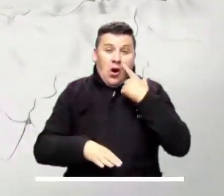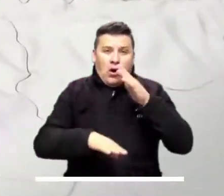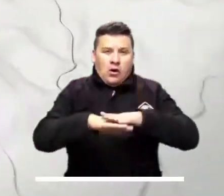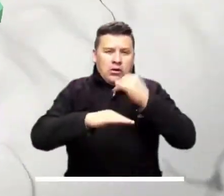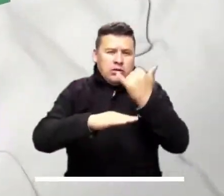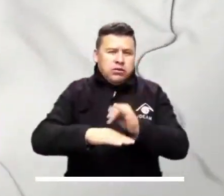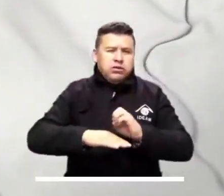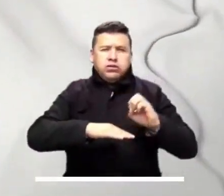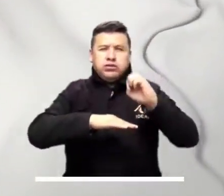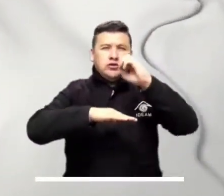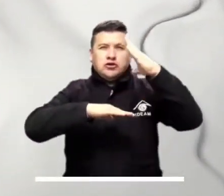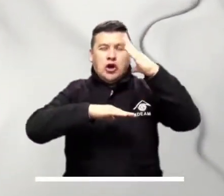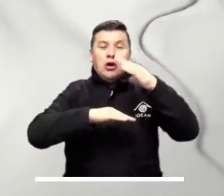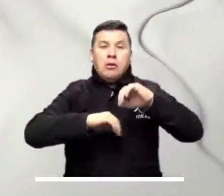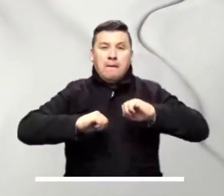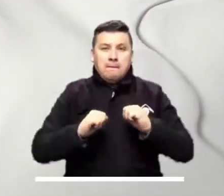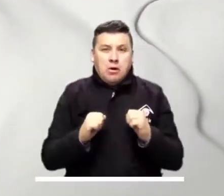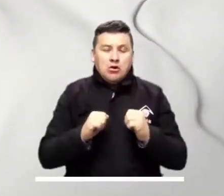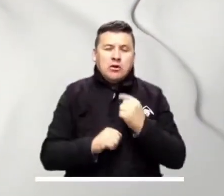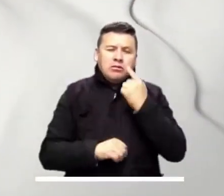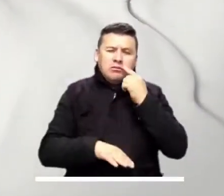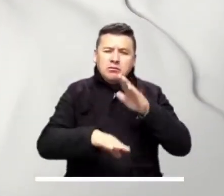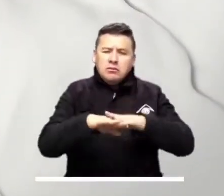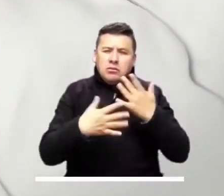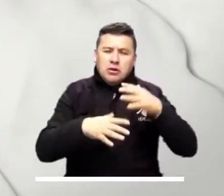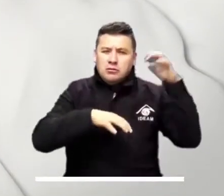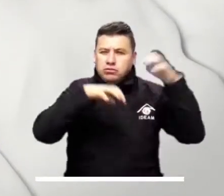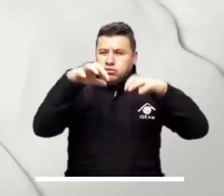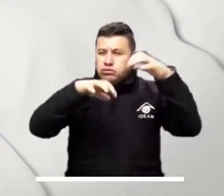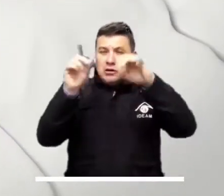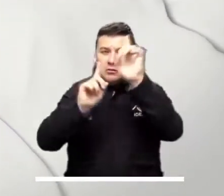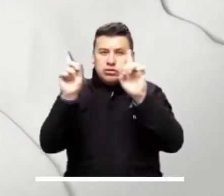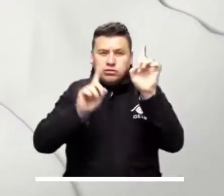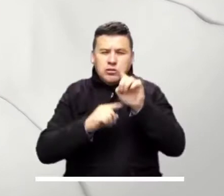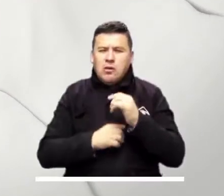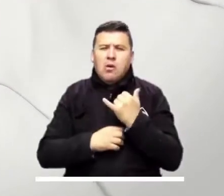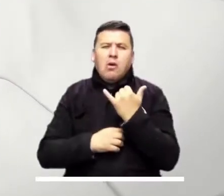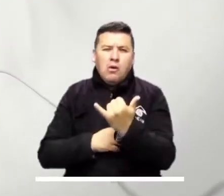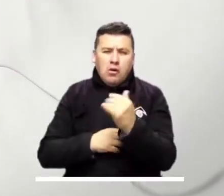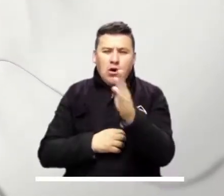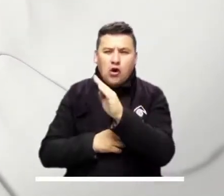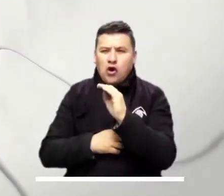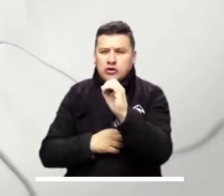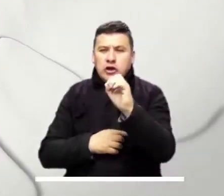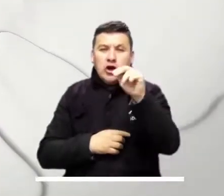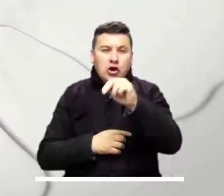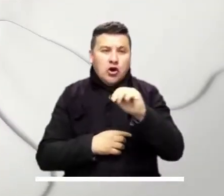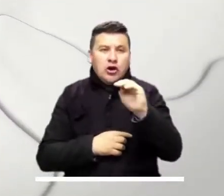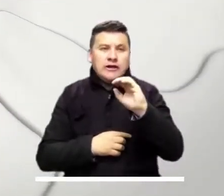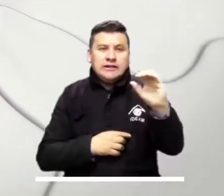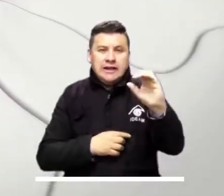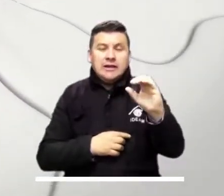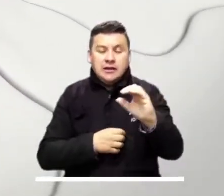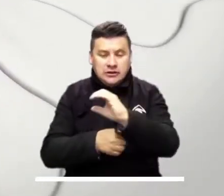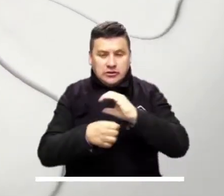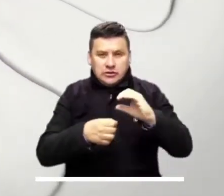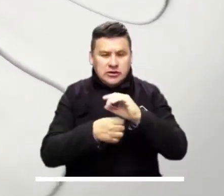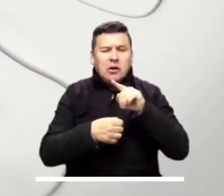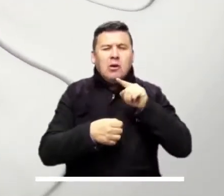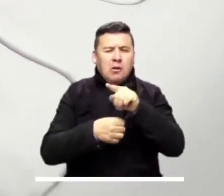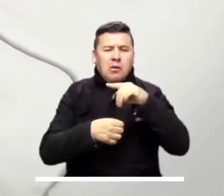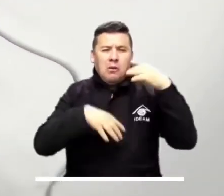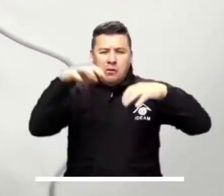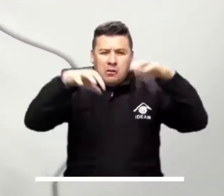Predominio de tiempo seco sobre Bogotá, pero con probabilidad de lluvias y tormentas eléctricas sobre el occidente y noroccidente de la ciudad.